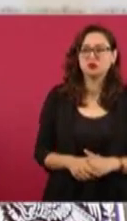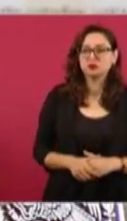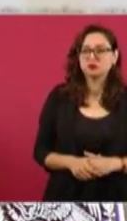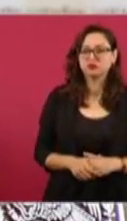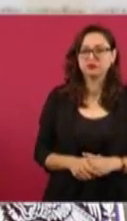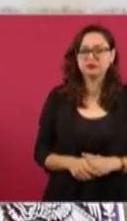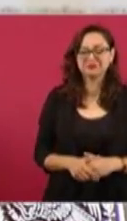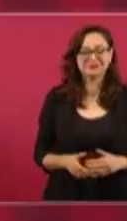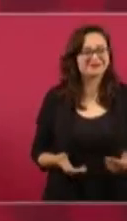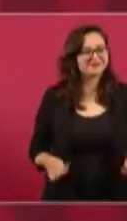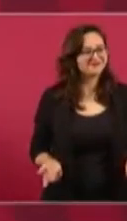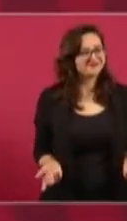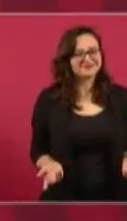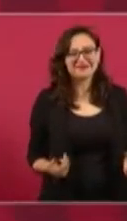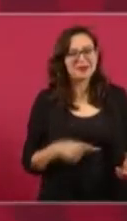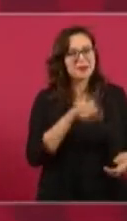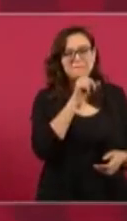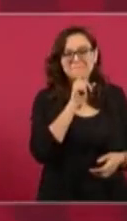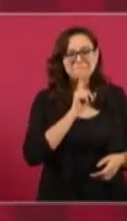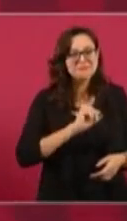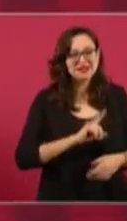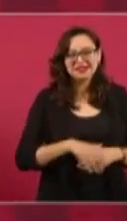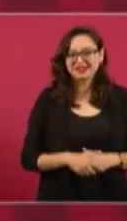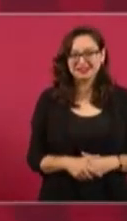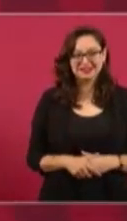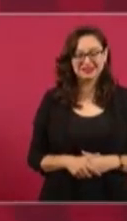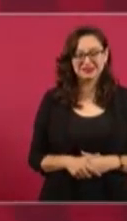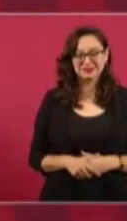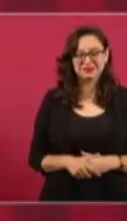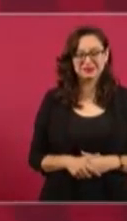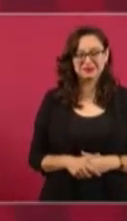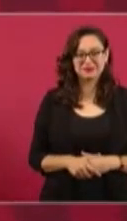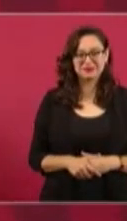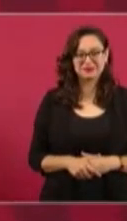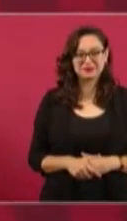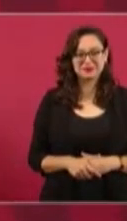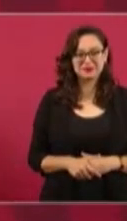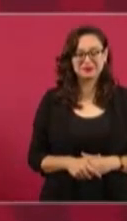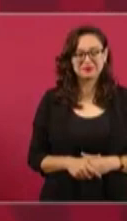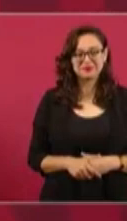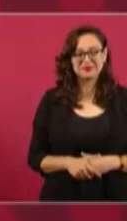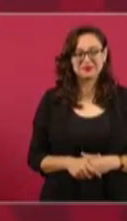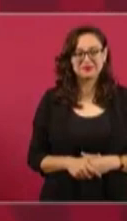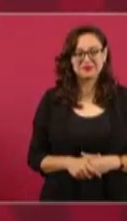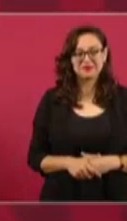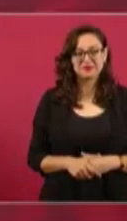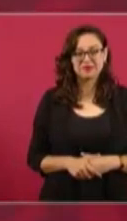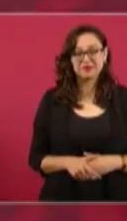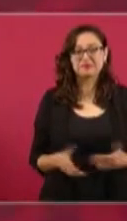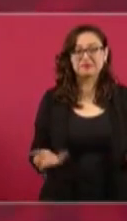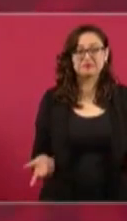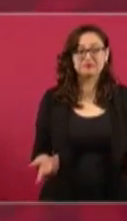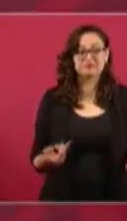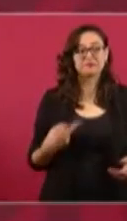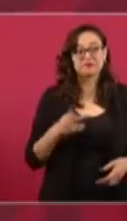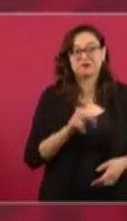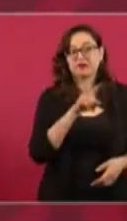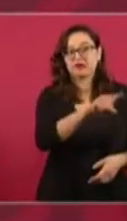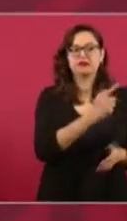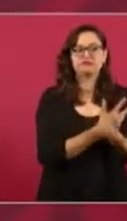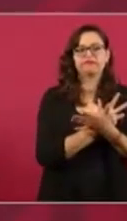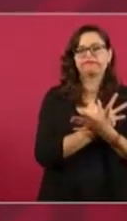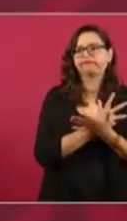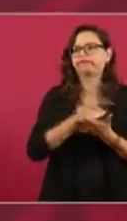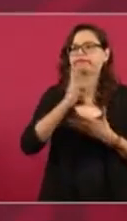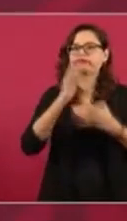cierto. Pero muy sensacionalista,